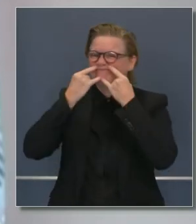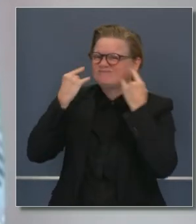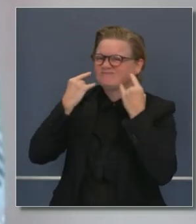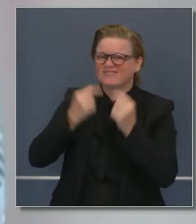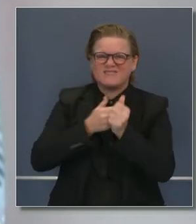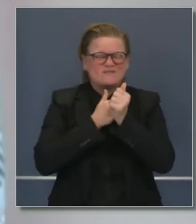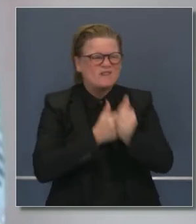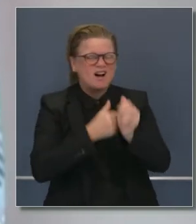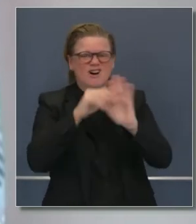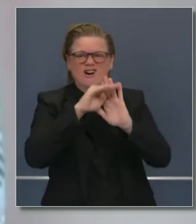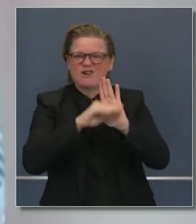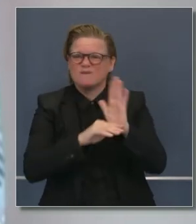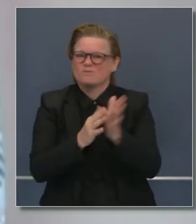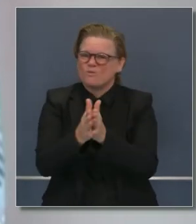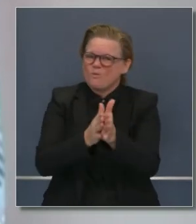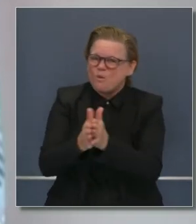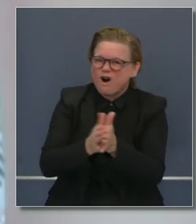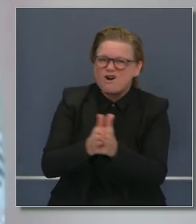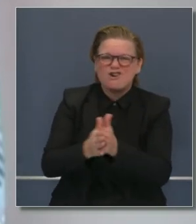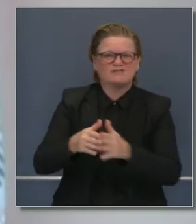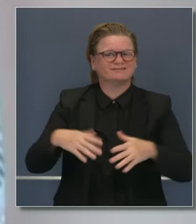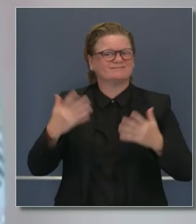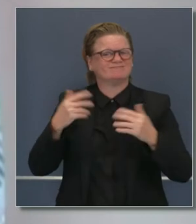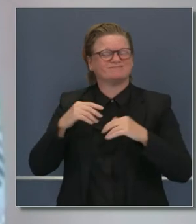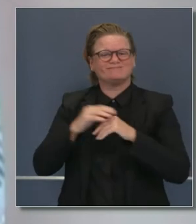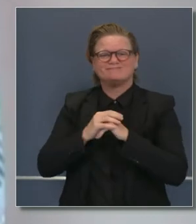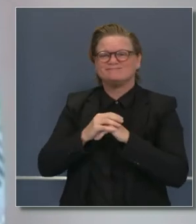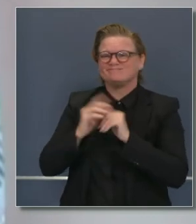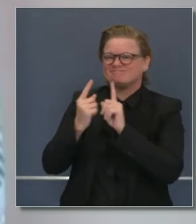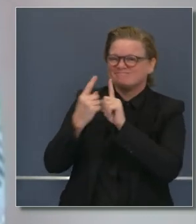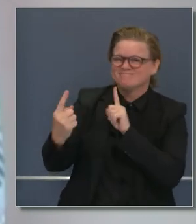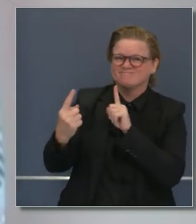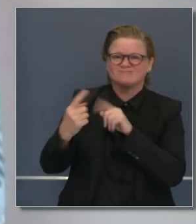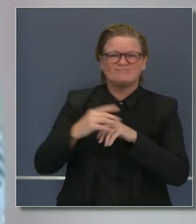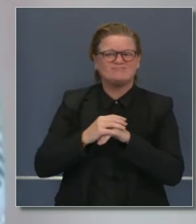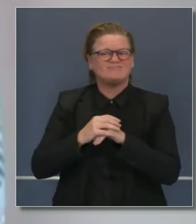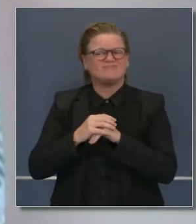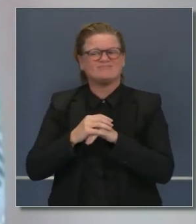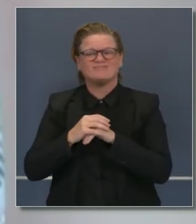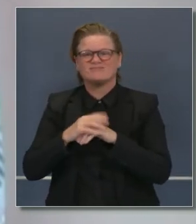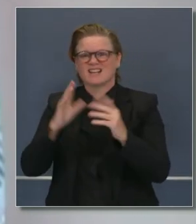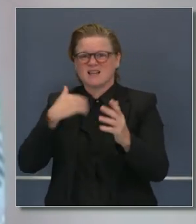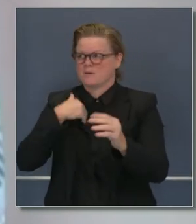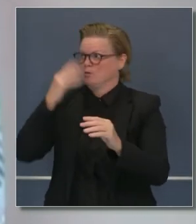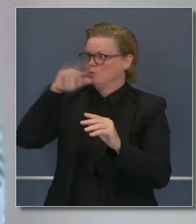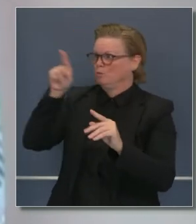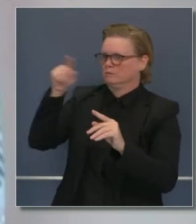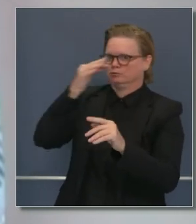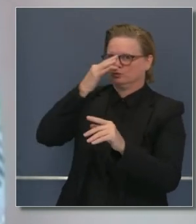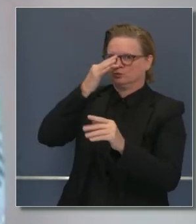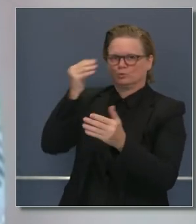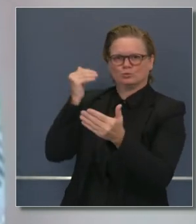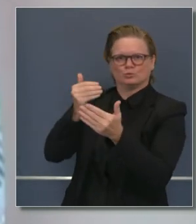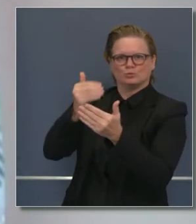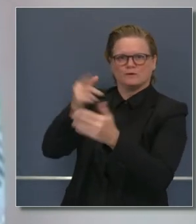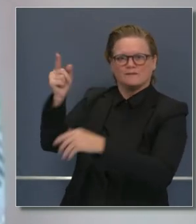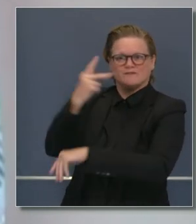realmente con la esperanza de algunas de las noticias en torno a la vacuna, los más vulnerables podrían recibir sus vacunas.